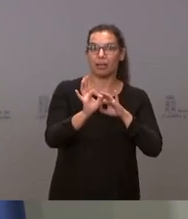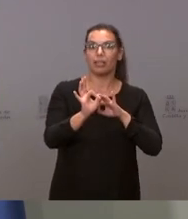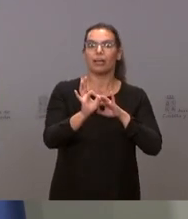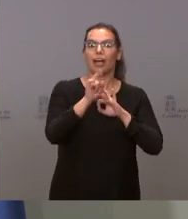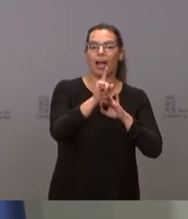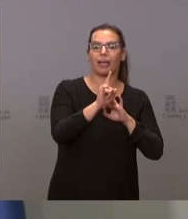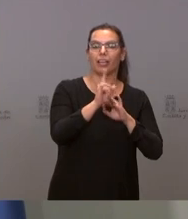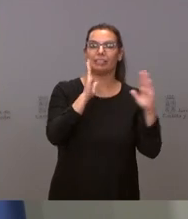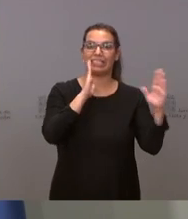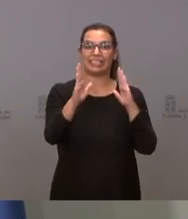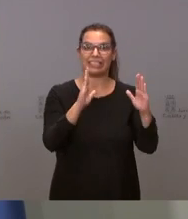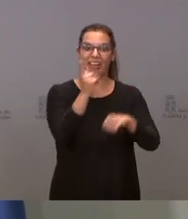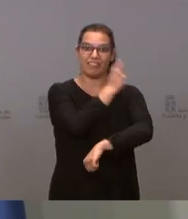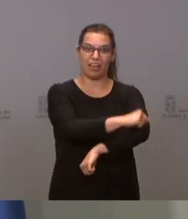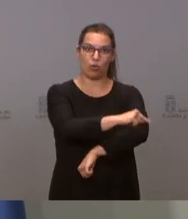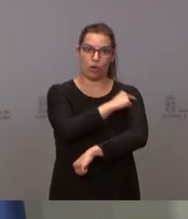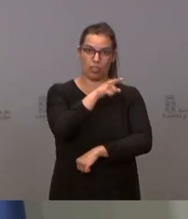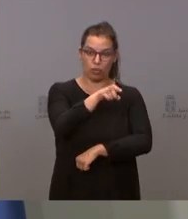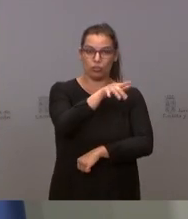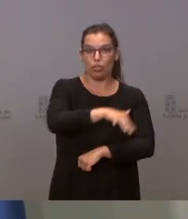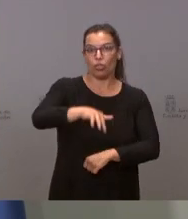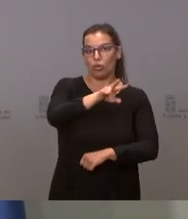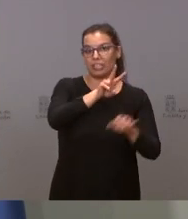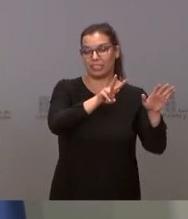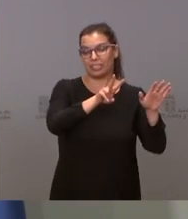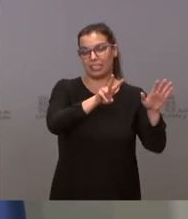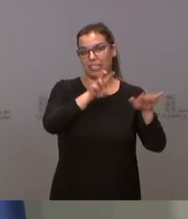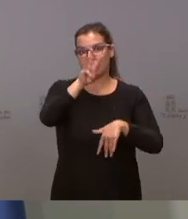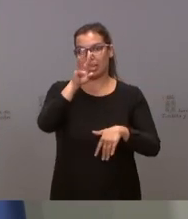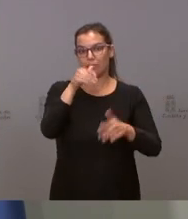de vacunación de estas 73.000 personas.